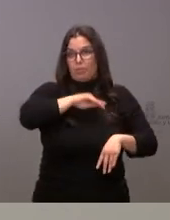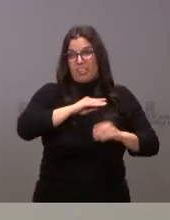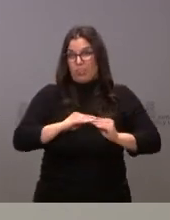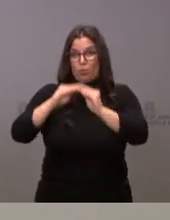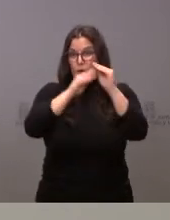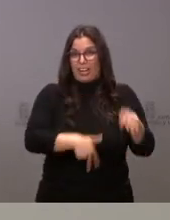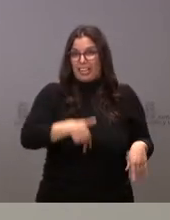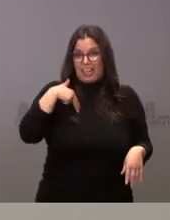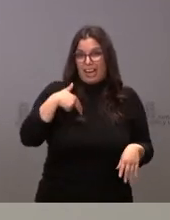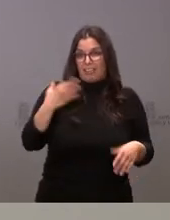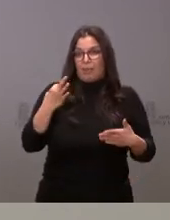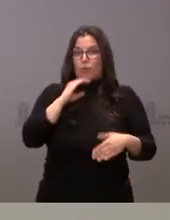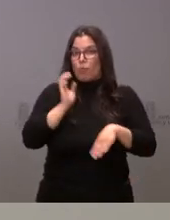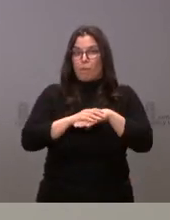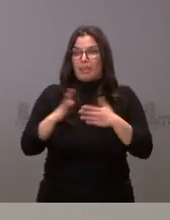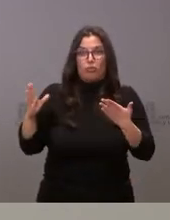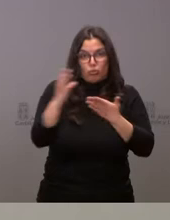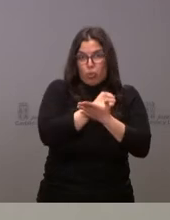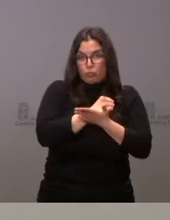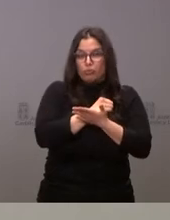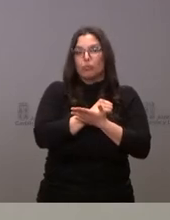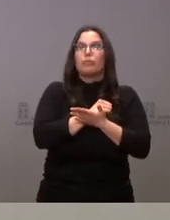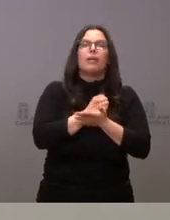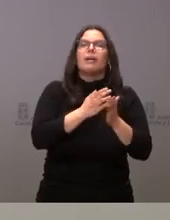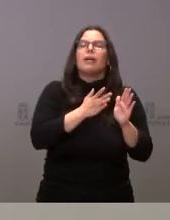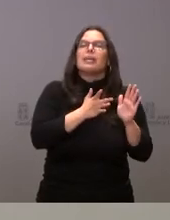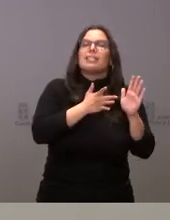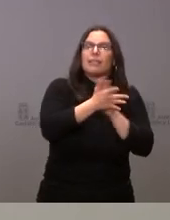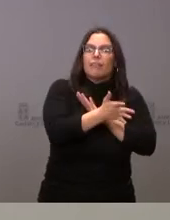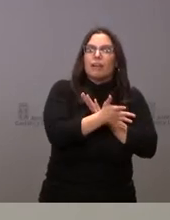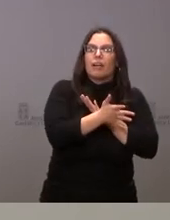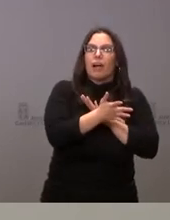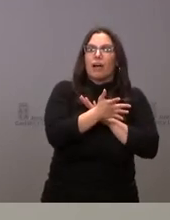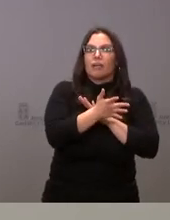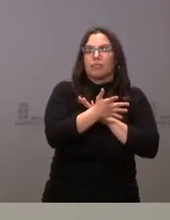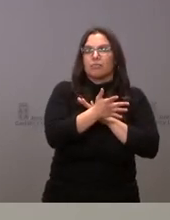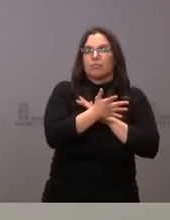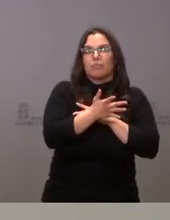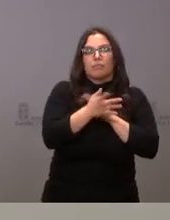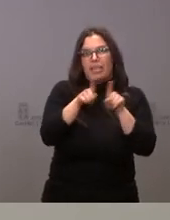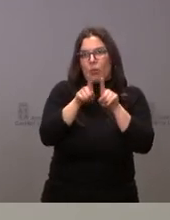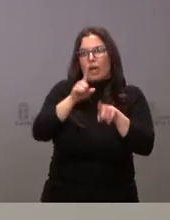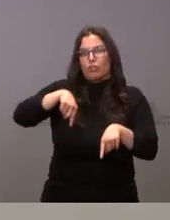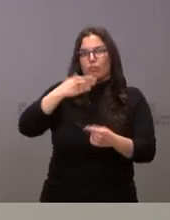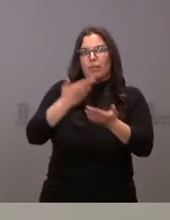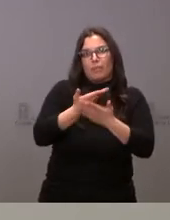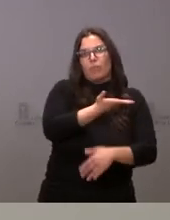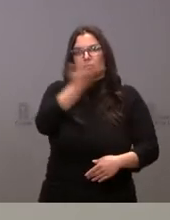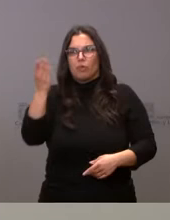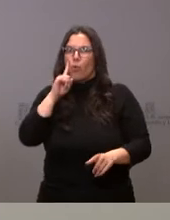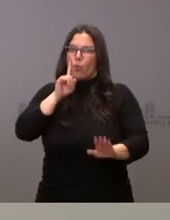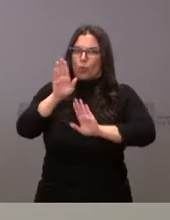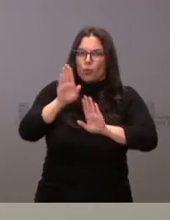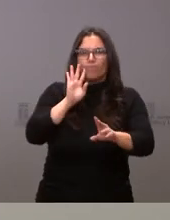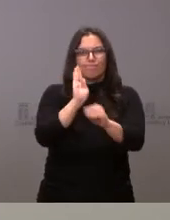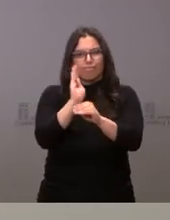y que son de aplicación en todo el territorio, no significa que no hallamos un llamamiento a la prudencia y a la responsabilidad individual